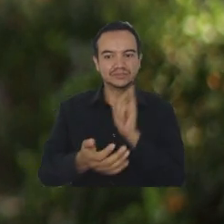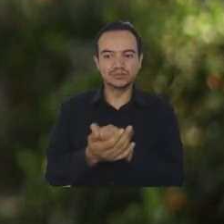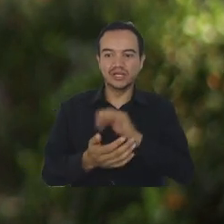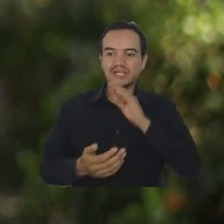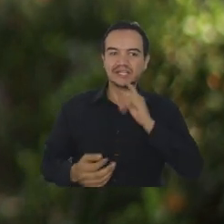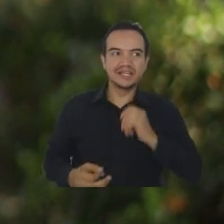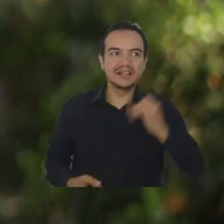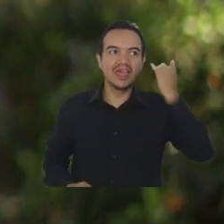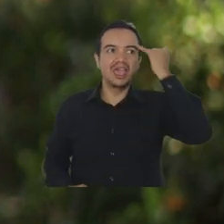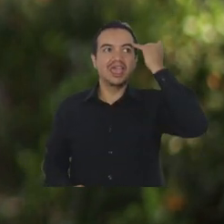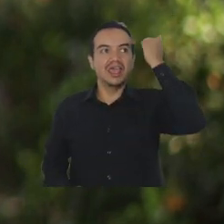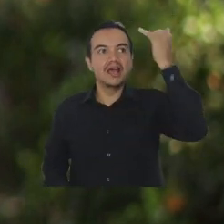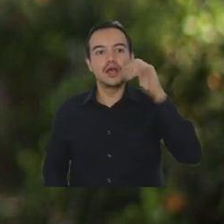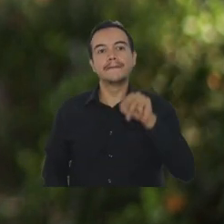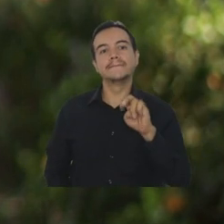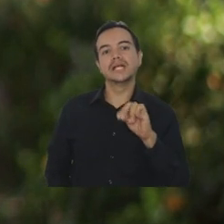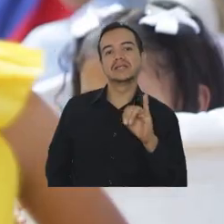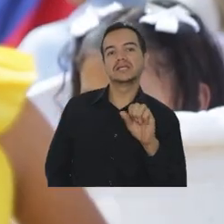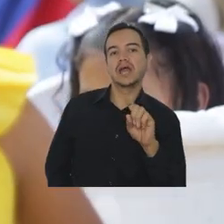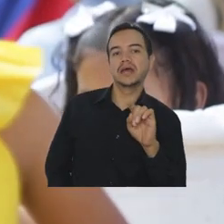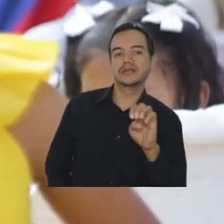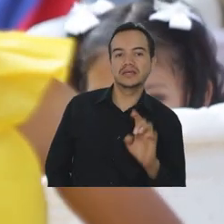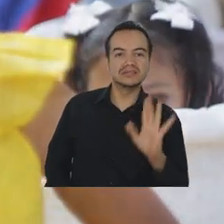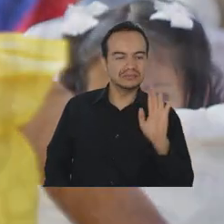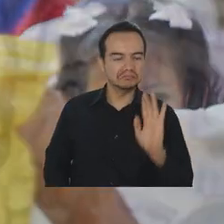Melquiades, a través de la creación artística.